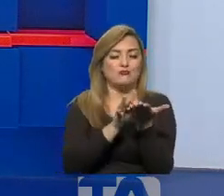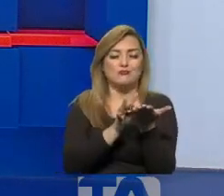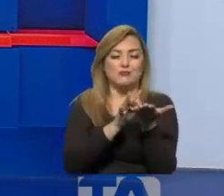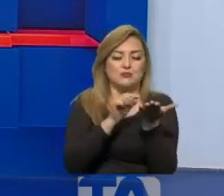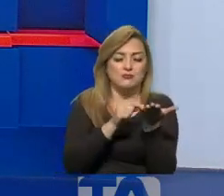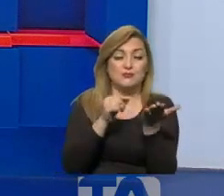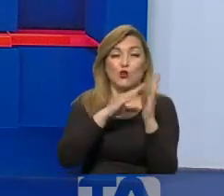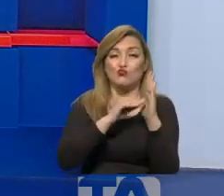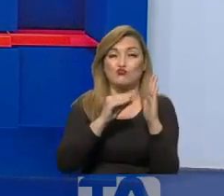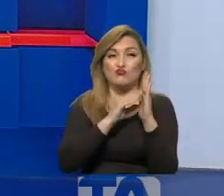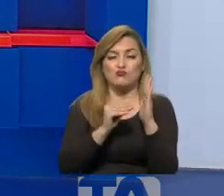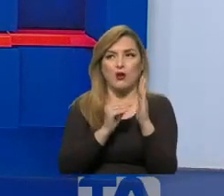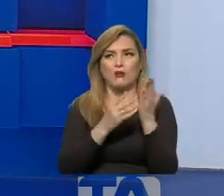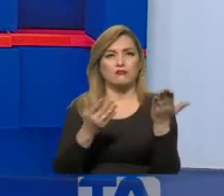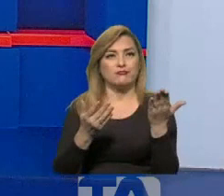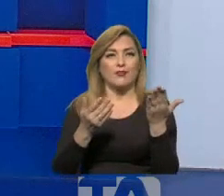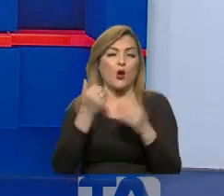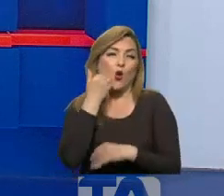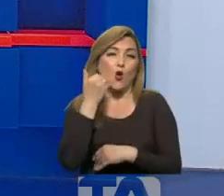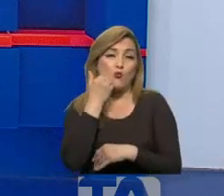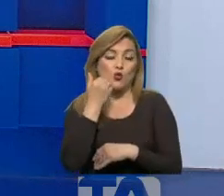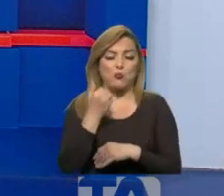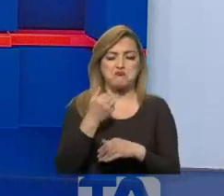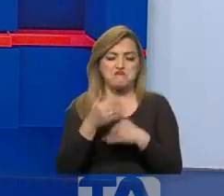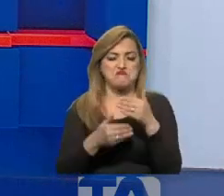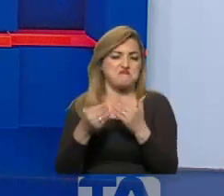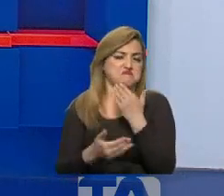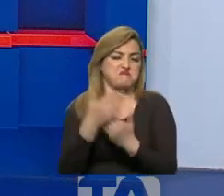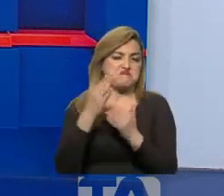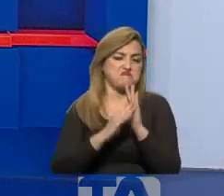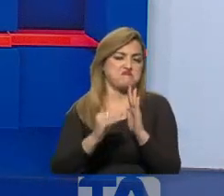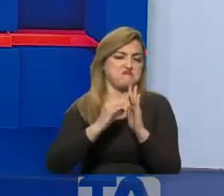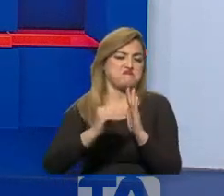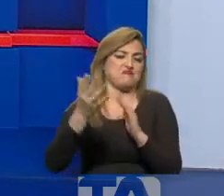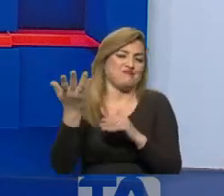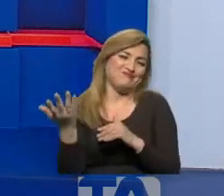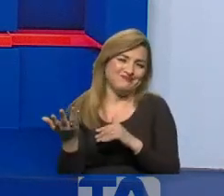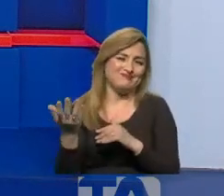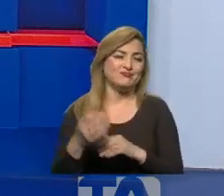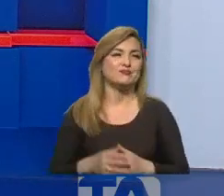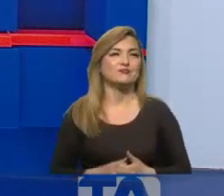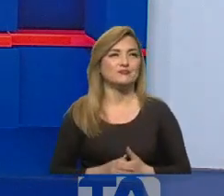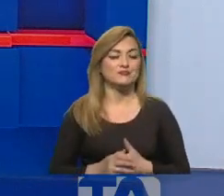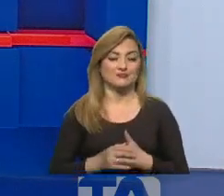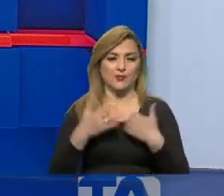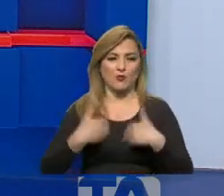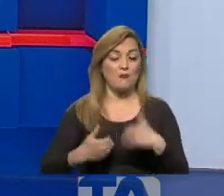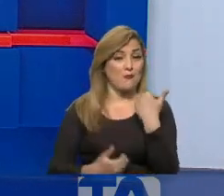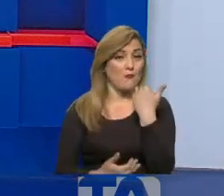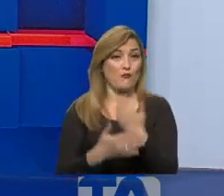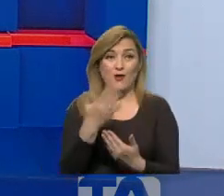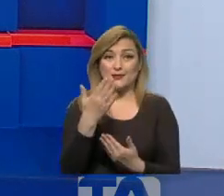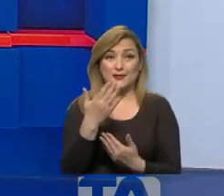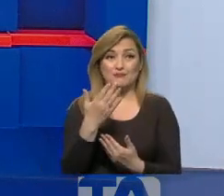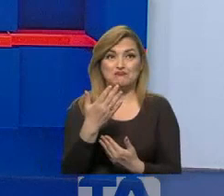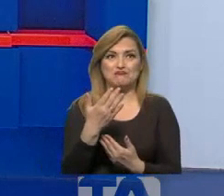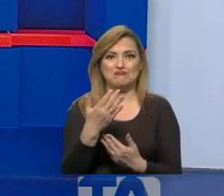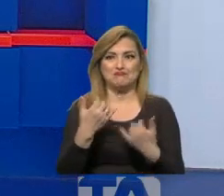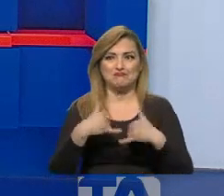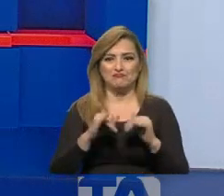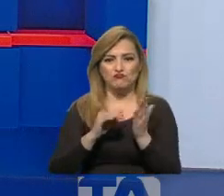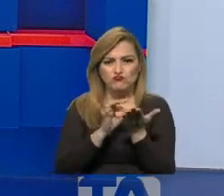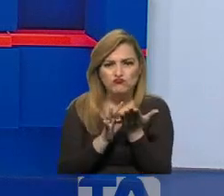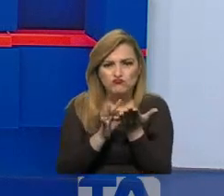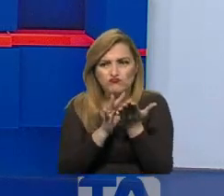básicamente una ventaja evolutiva. Entonces, si es que el virus vio que en este organismo no murió, pues él dice me voy a